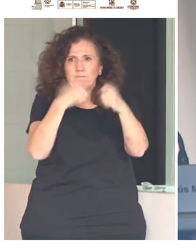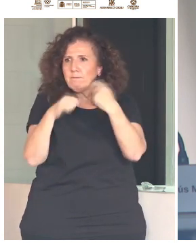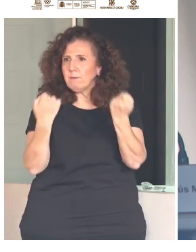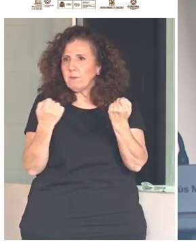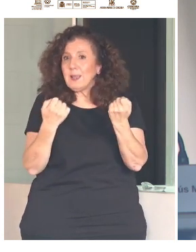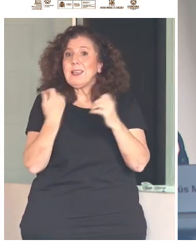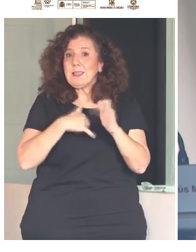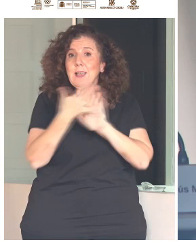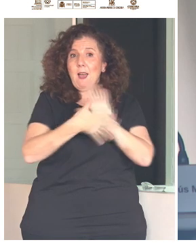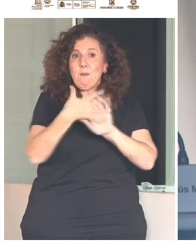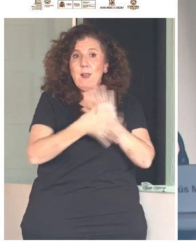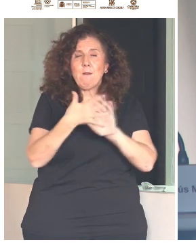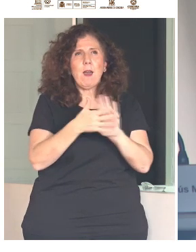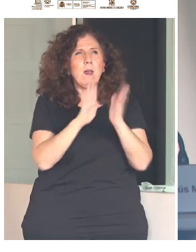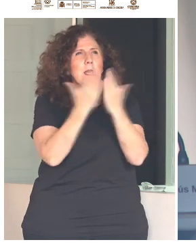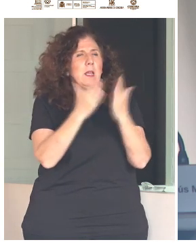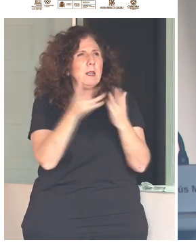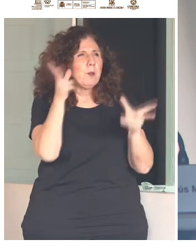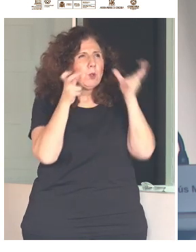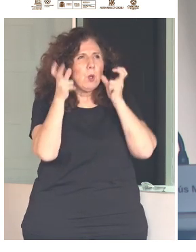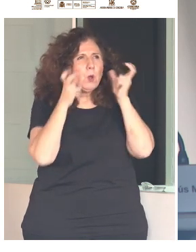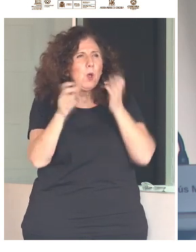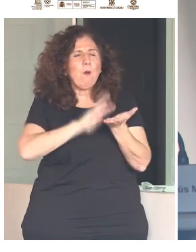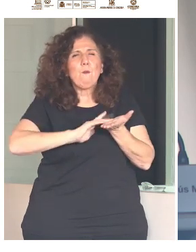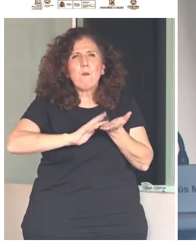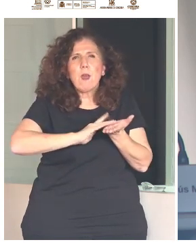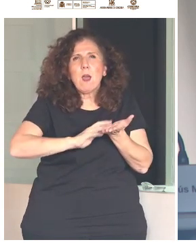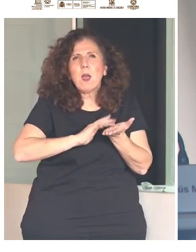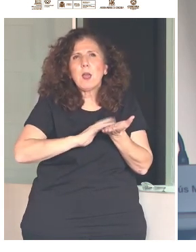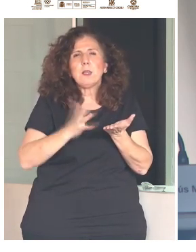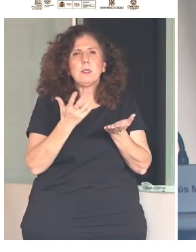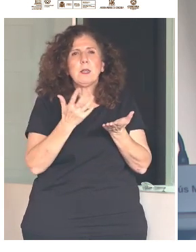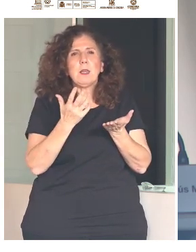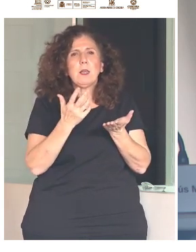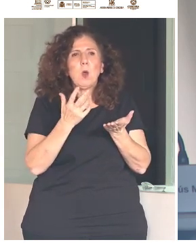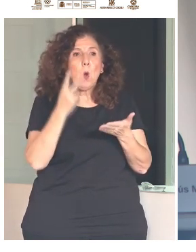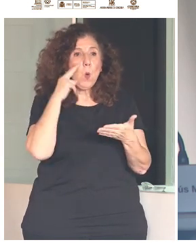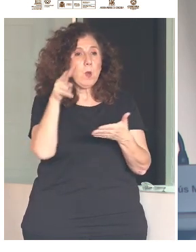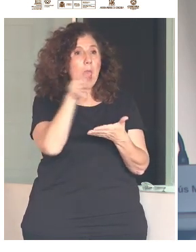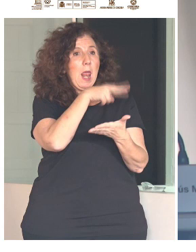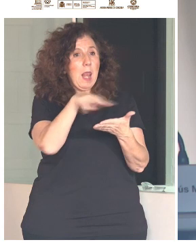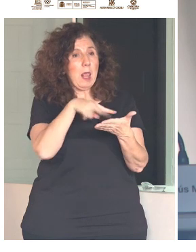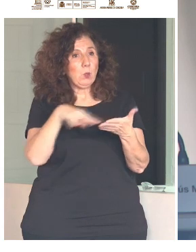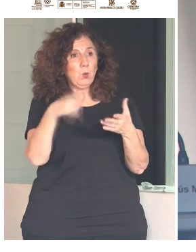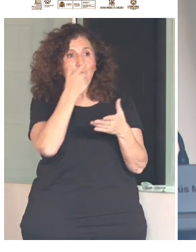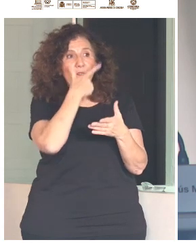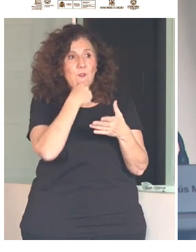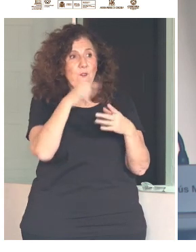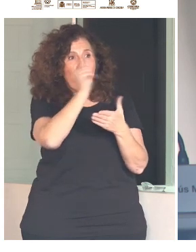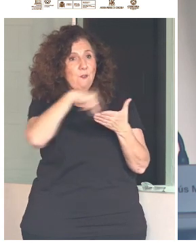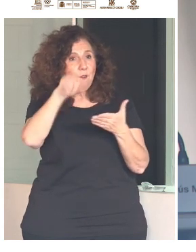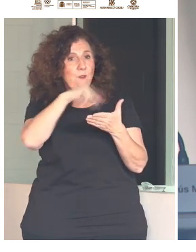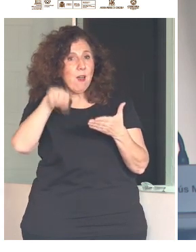de utilizar libros sonoros, en braille, en lectura fácil, con un formato claro, con